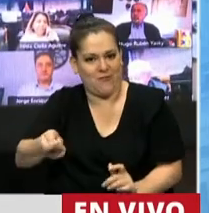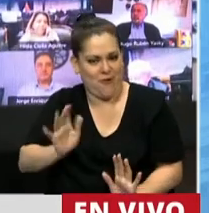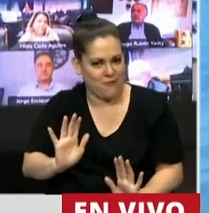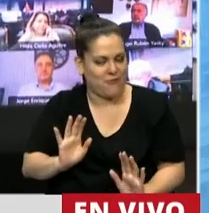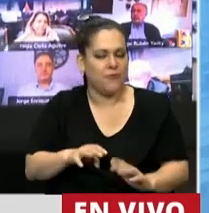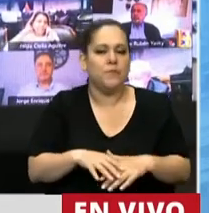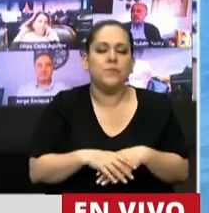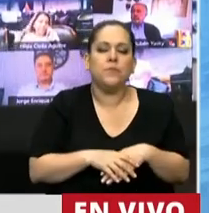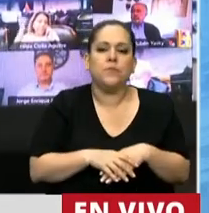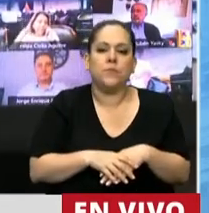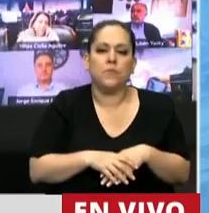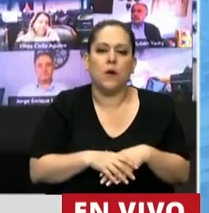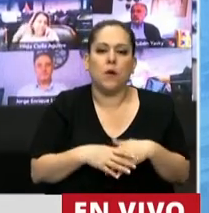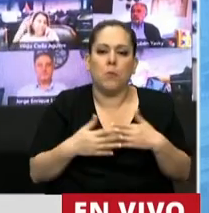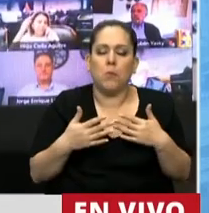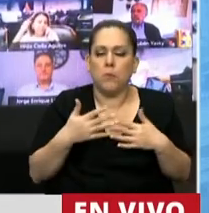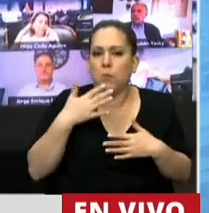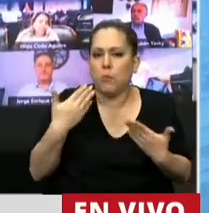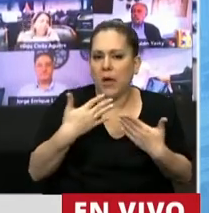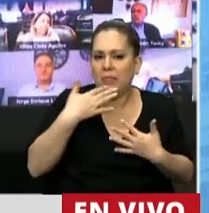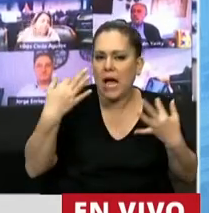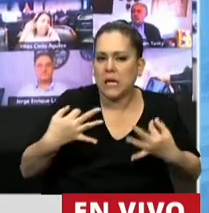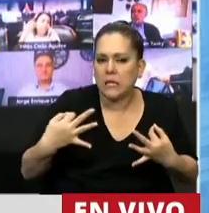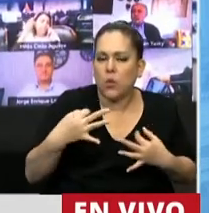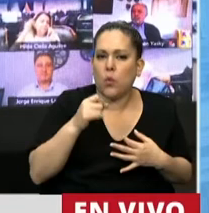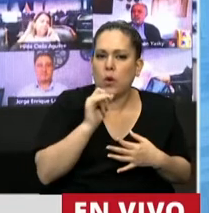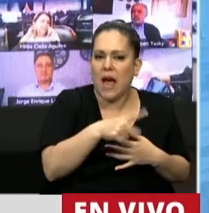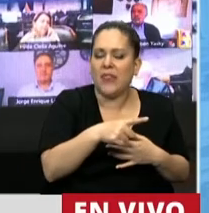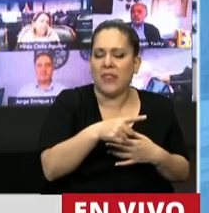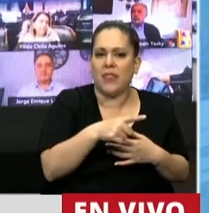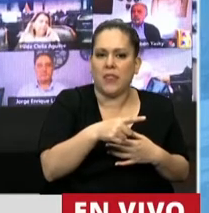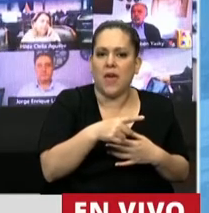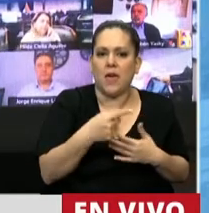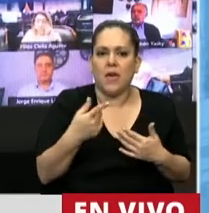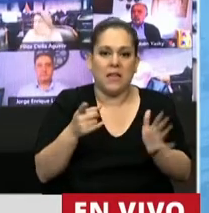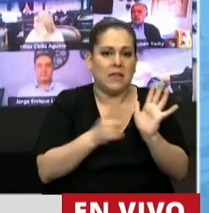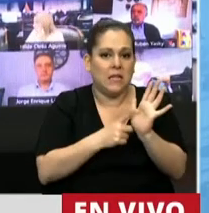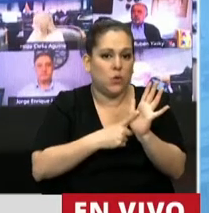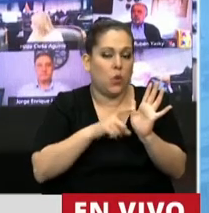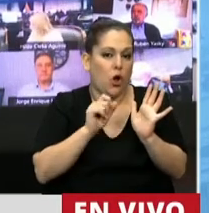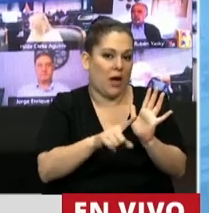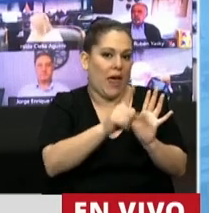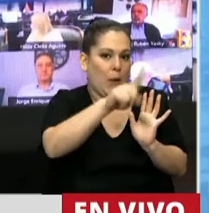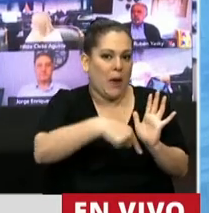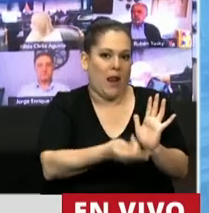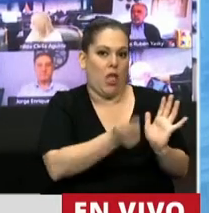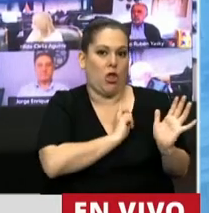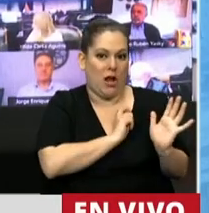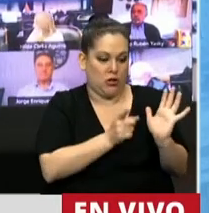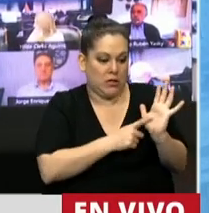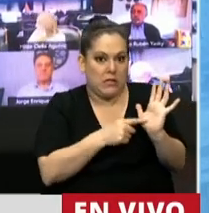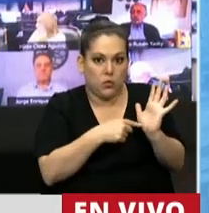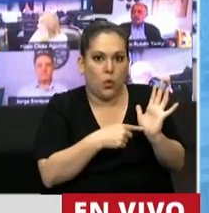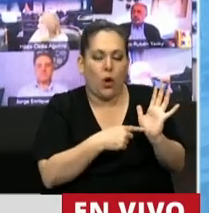obviamente, asegurar la circulabilidad plena de los títulos que provengan de donaciones para